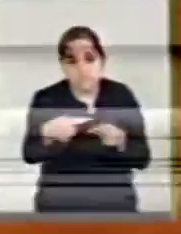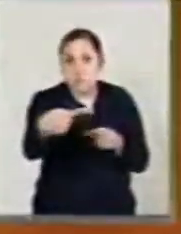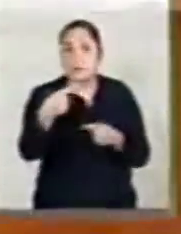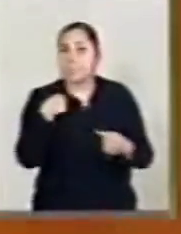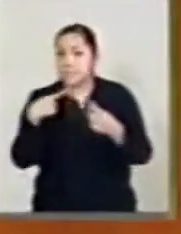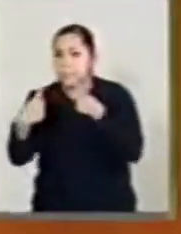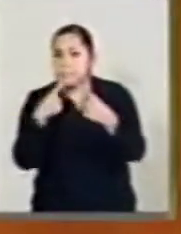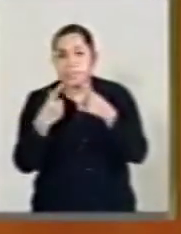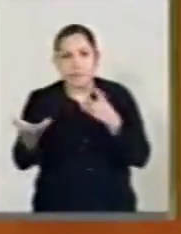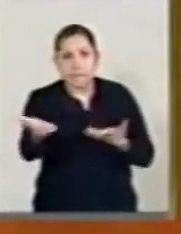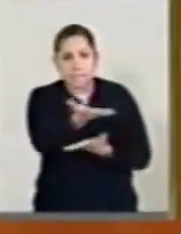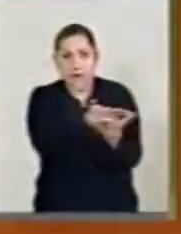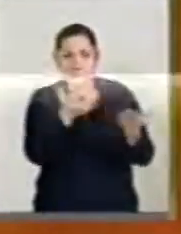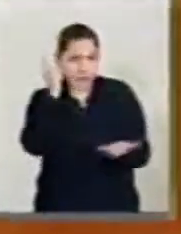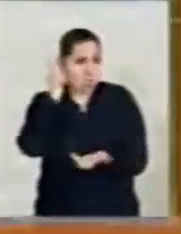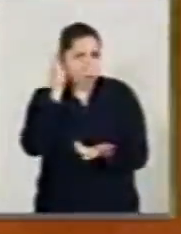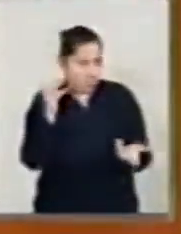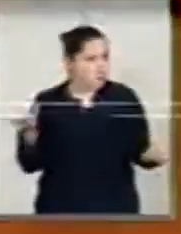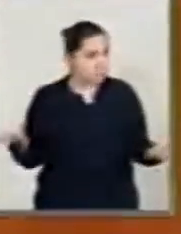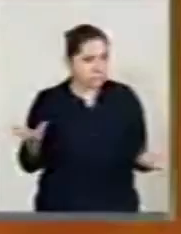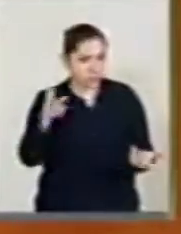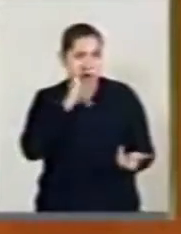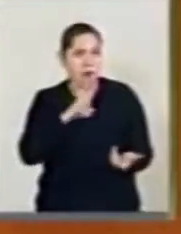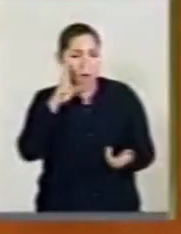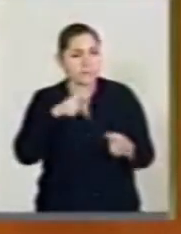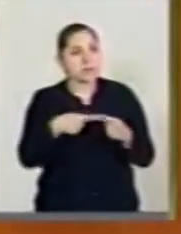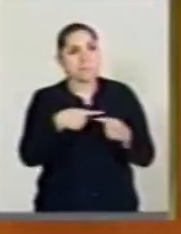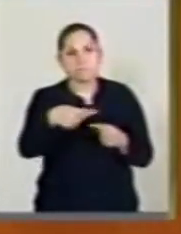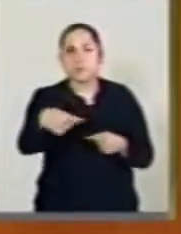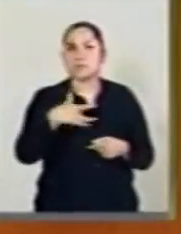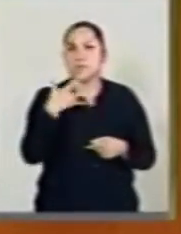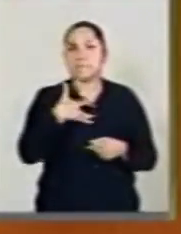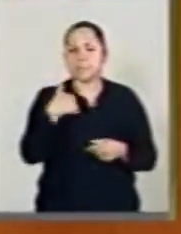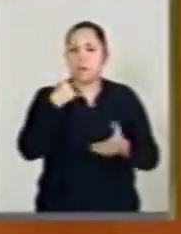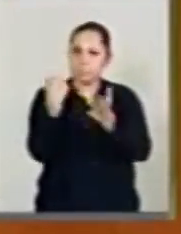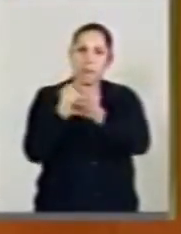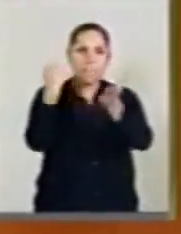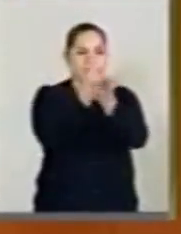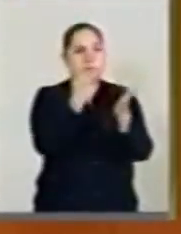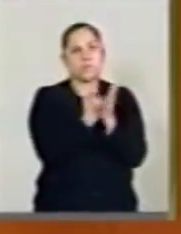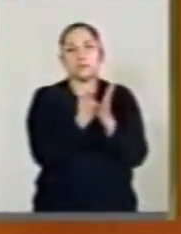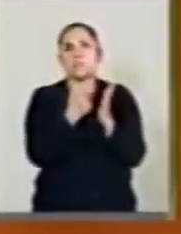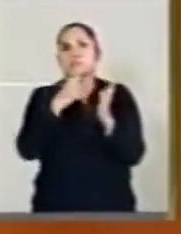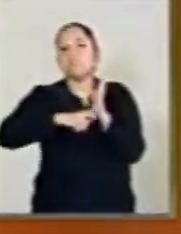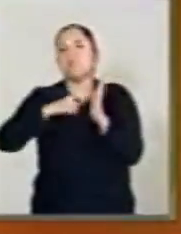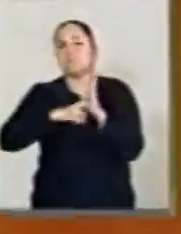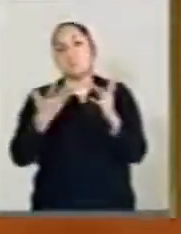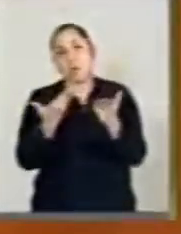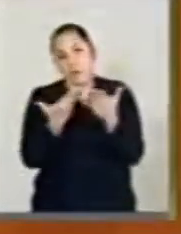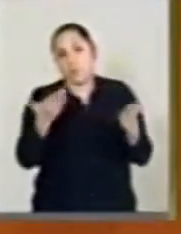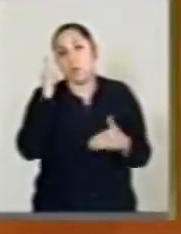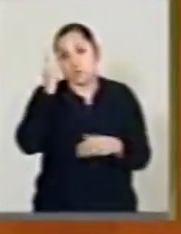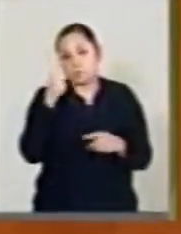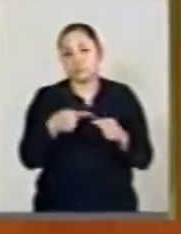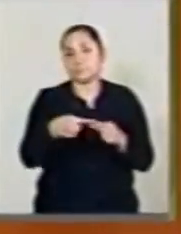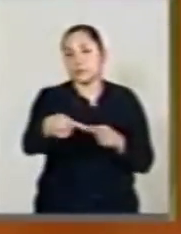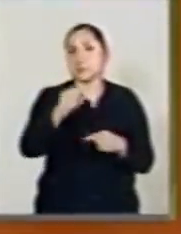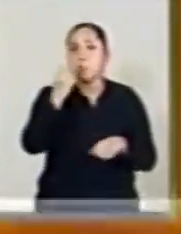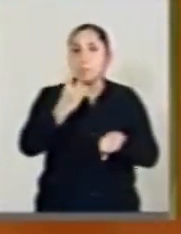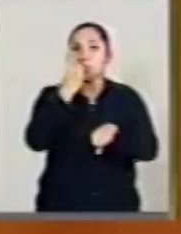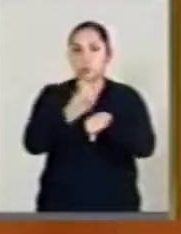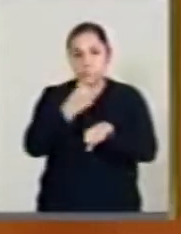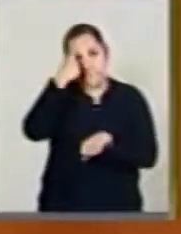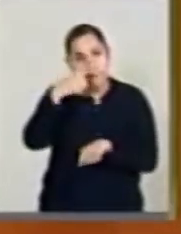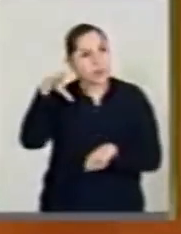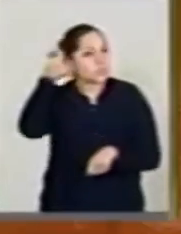defender lo que aprobaron. Ojalá así sea y ojalá se presente nuevamente una oportunidad para escuchar a los ciudadanos.